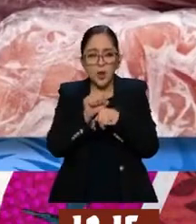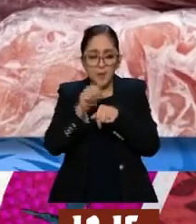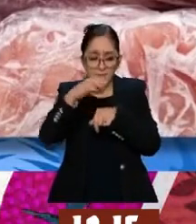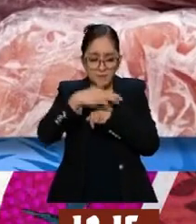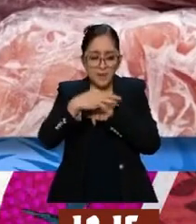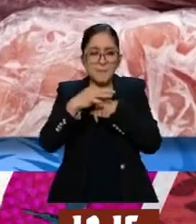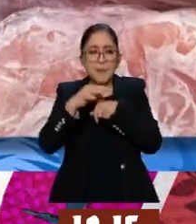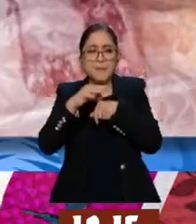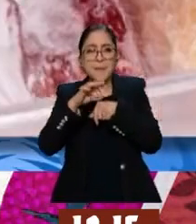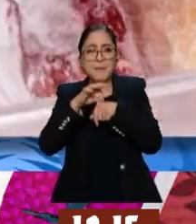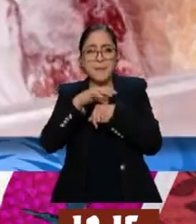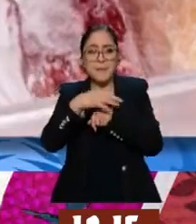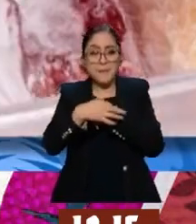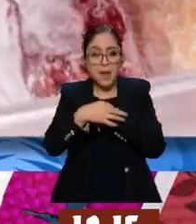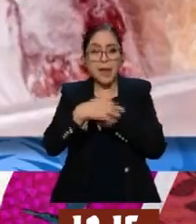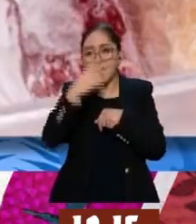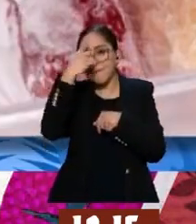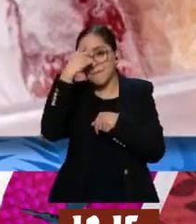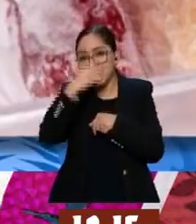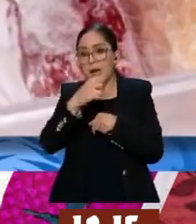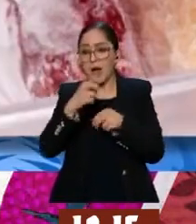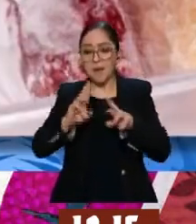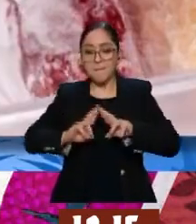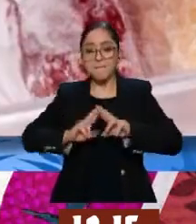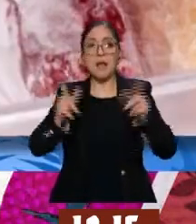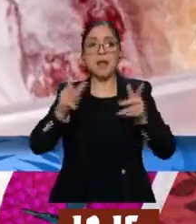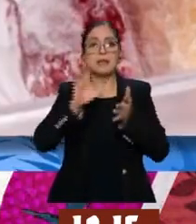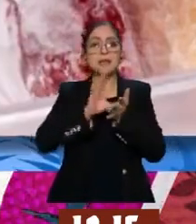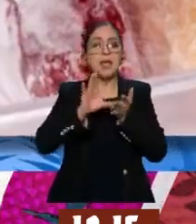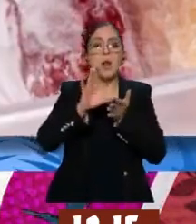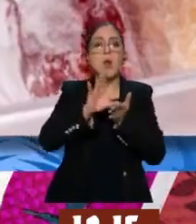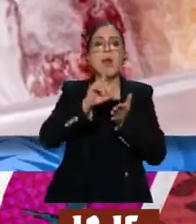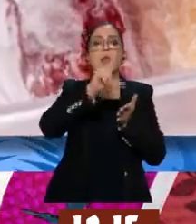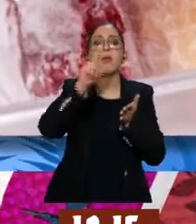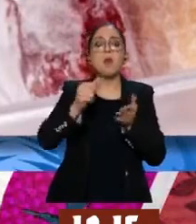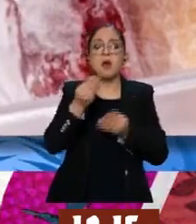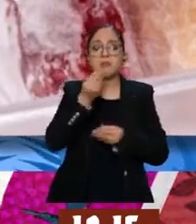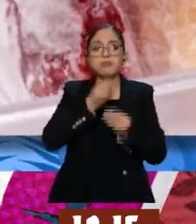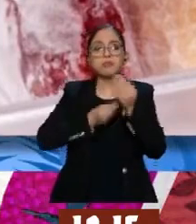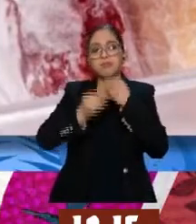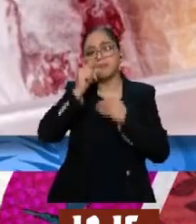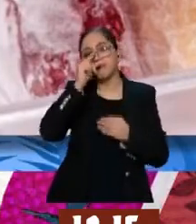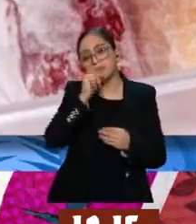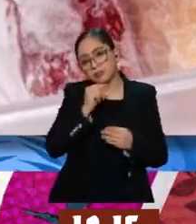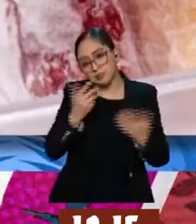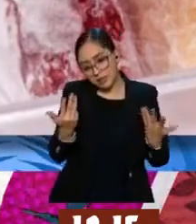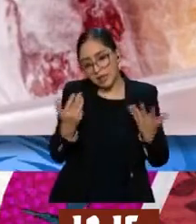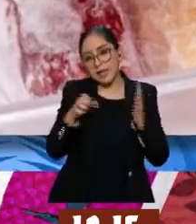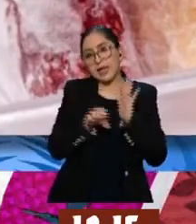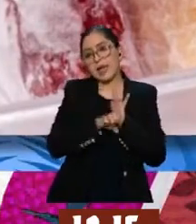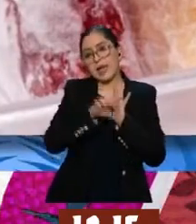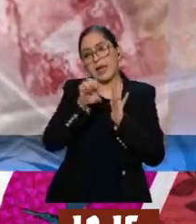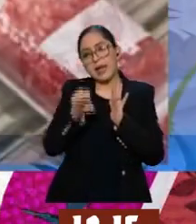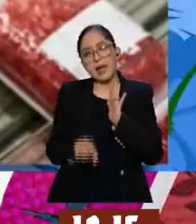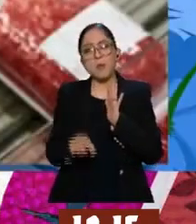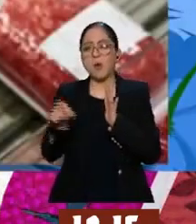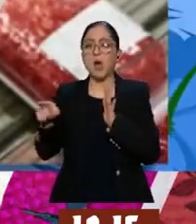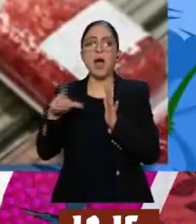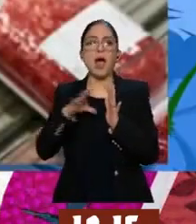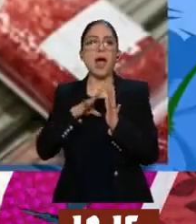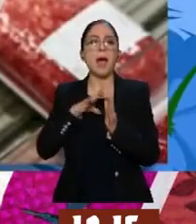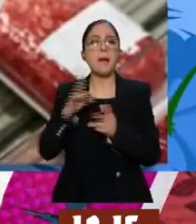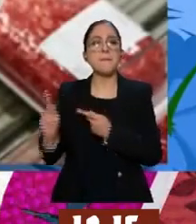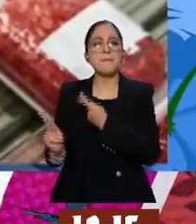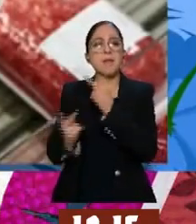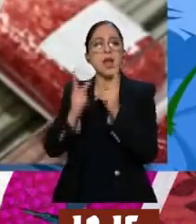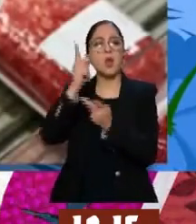células y que no se pierdan los nutrientes. Lo que sí es que jamás se van a comparar con las verduras pequeñas, las que tienen, por ejemplo, en